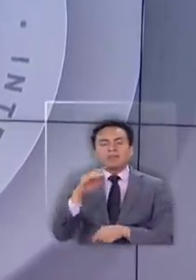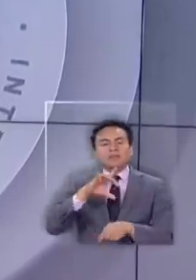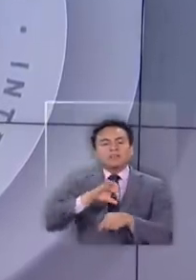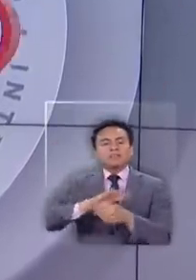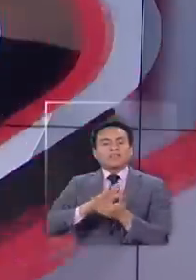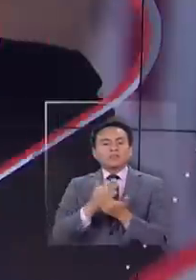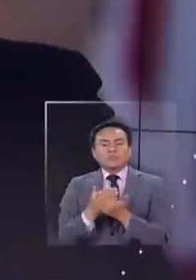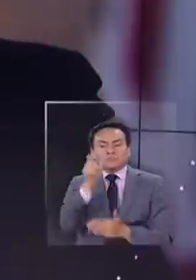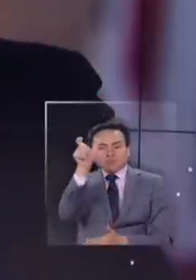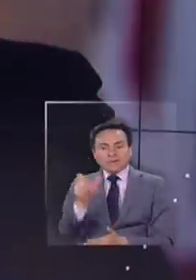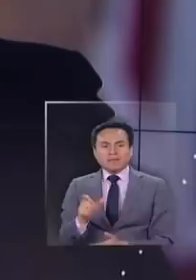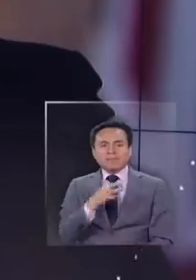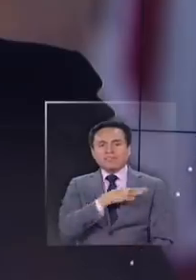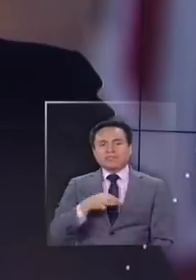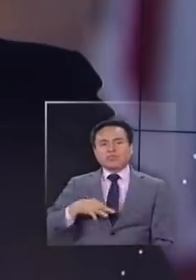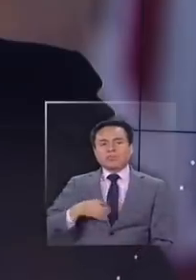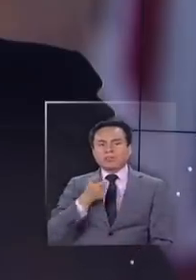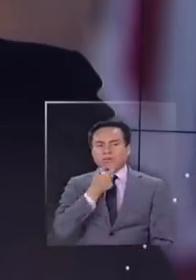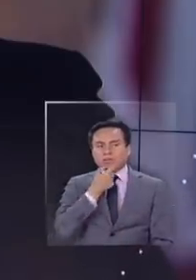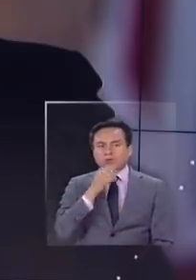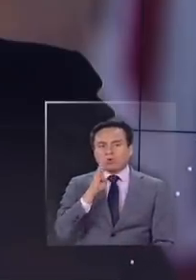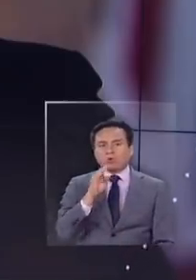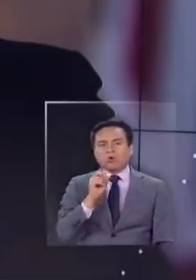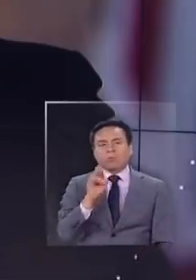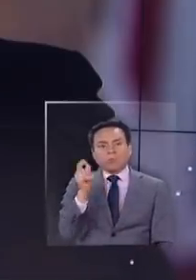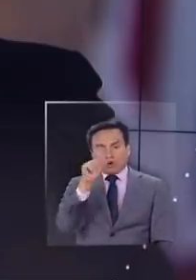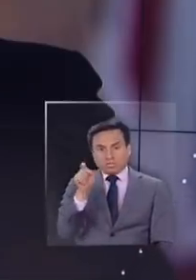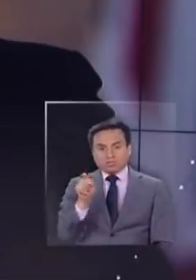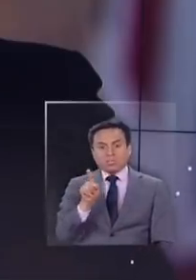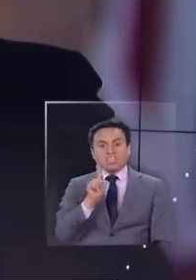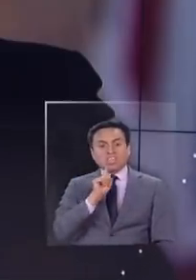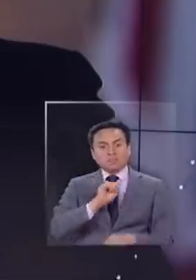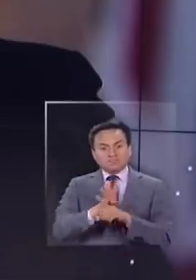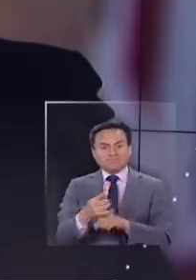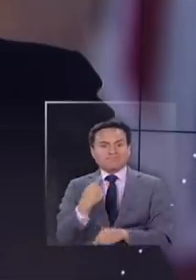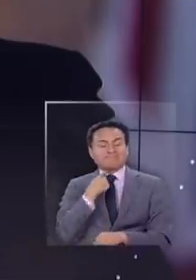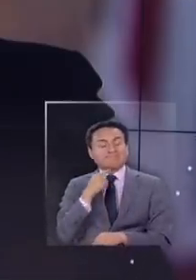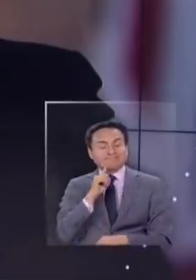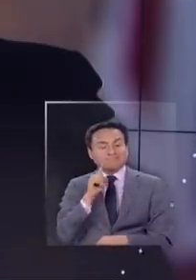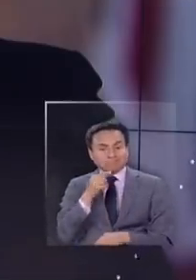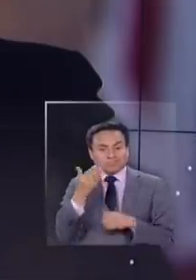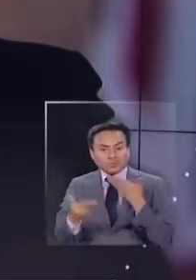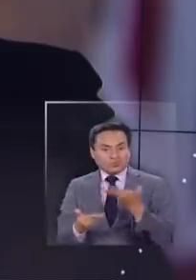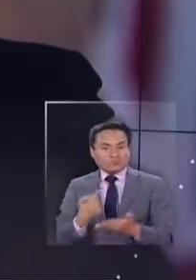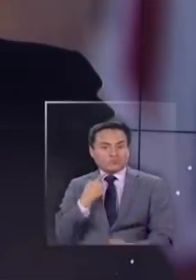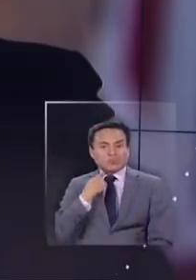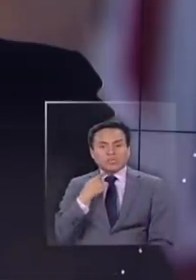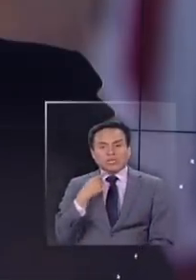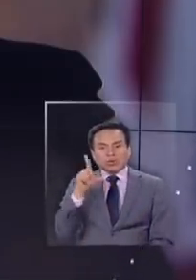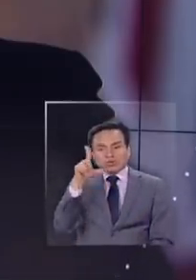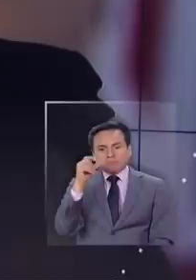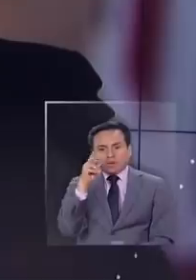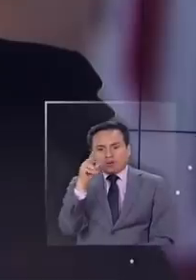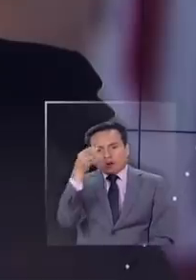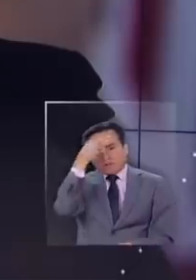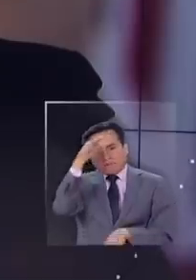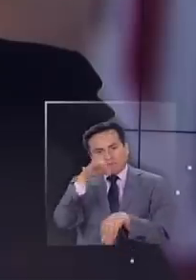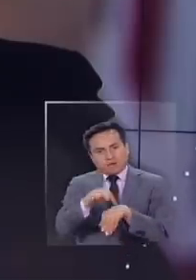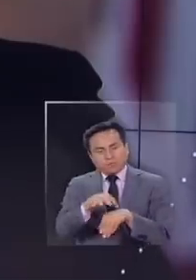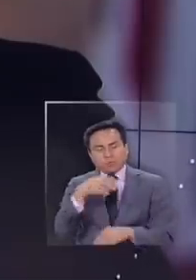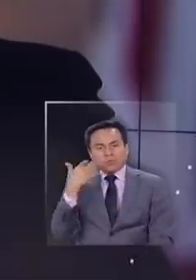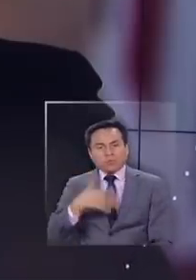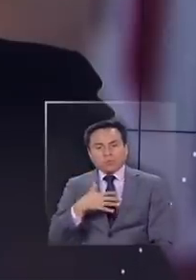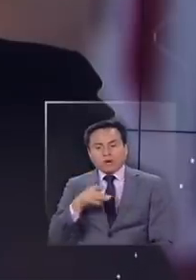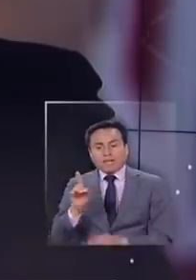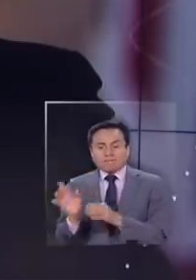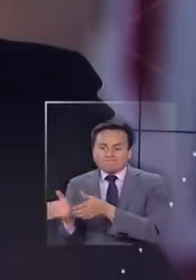del primer ministro británico Boris Johnson, contagiado con coronavirus, como usted sabe, en Piedros este lunes, por lo que fue